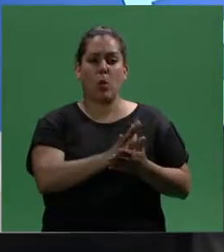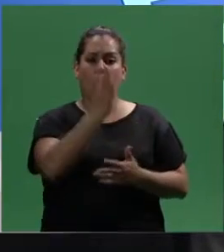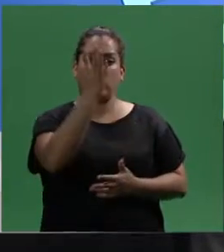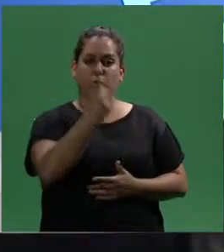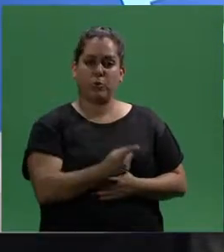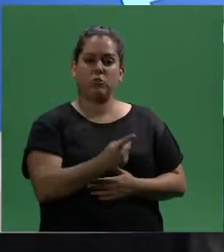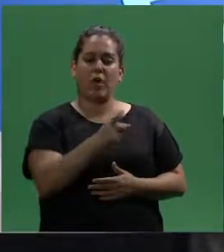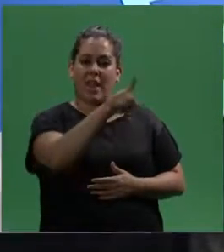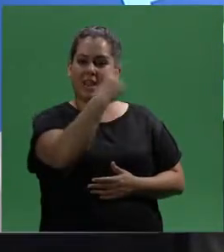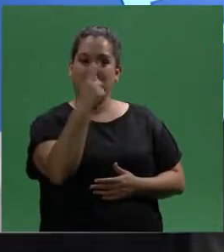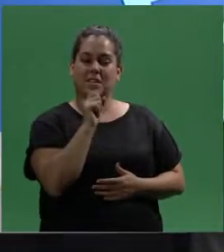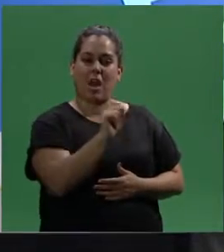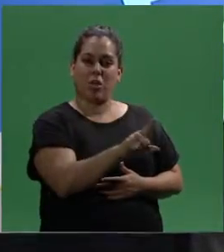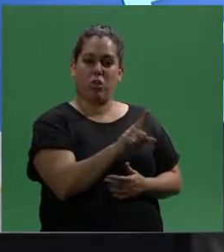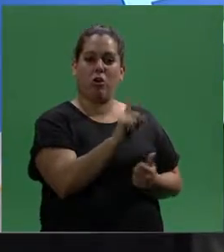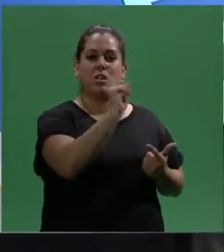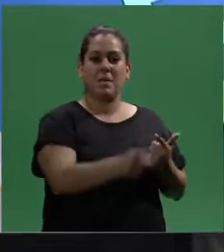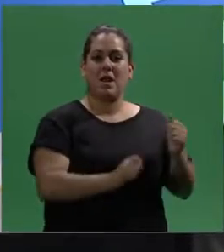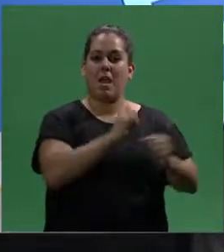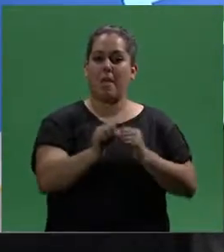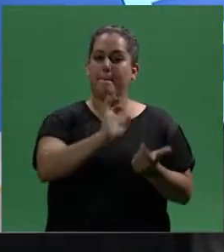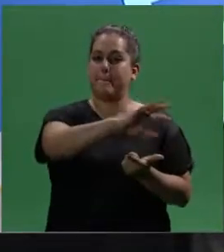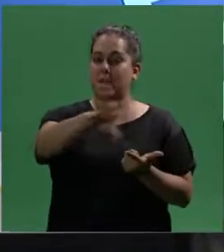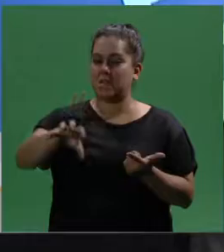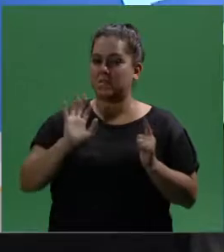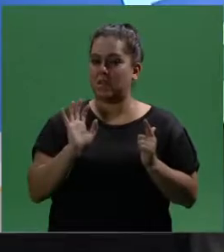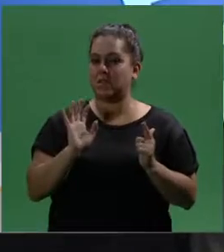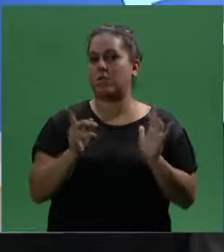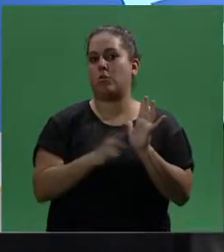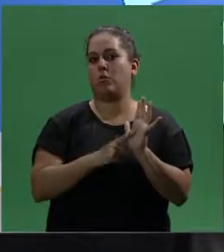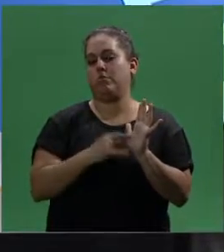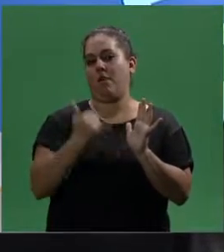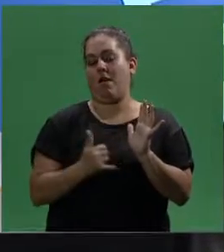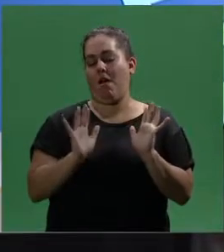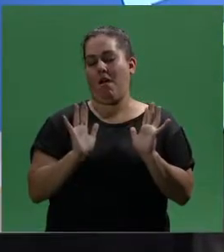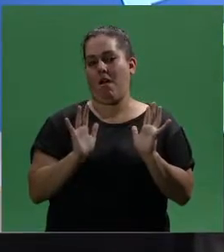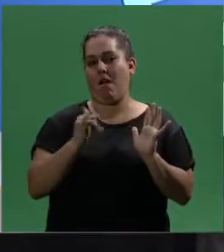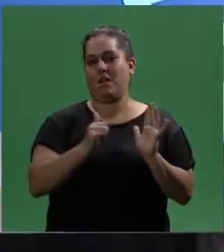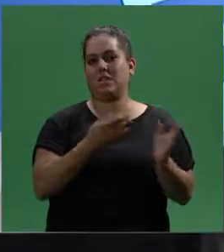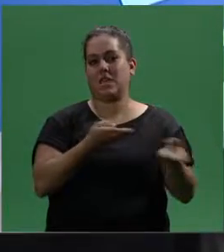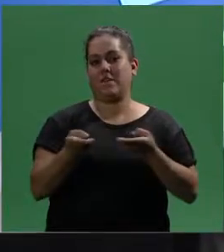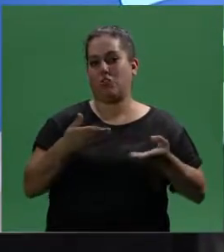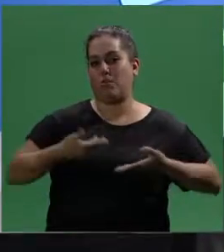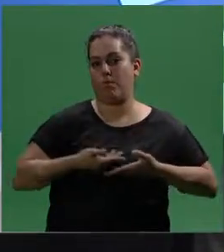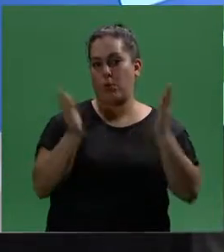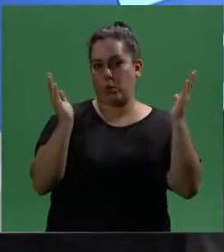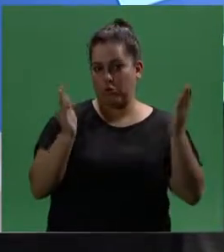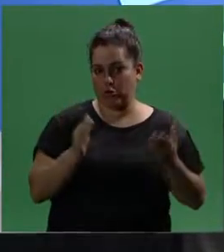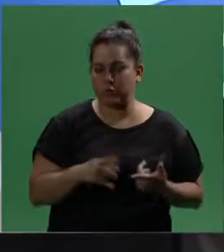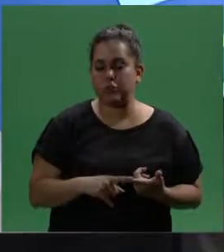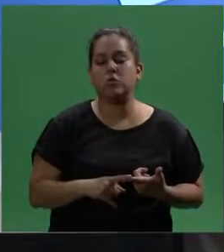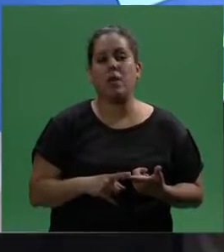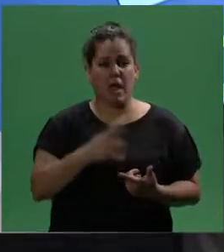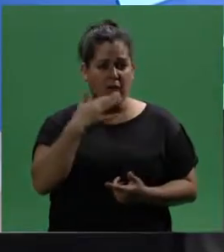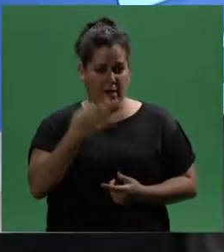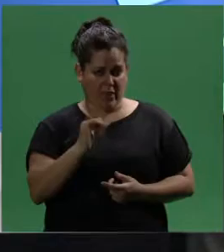respecto al Estado y con respecto a las empresas, que son titulares de concesiones de servicios públicos,